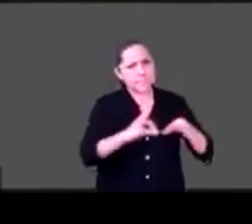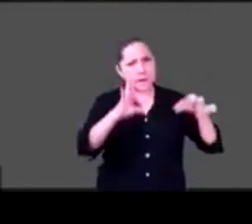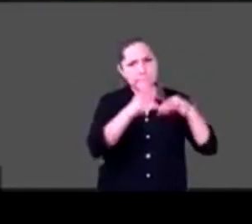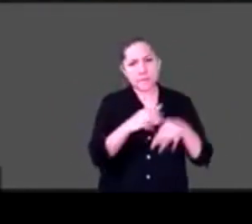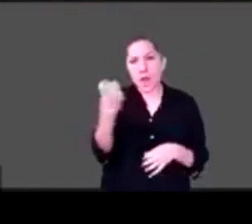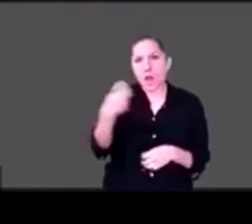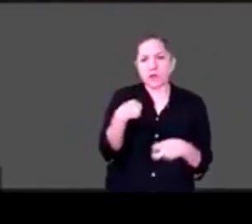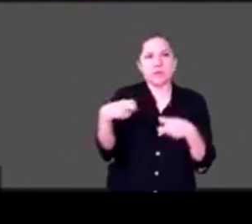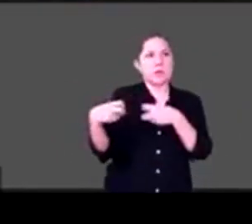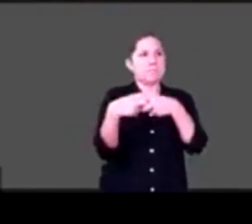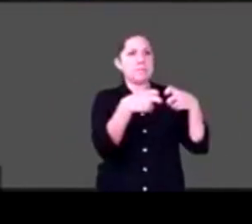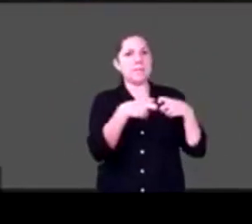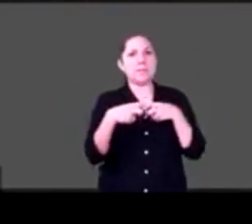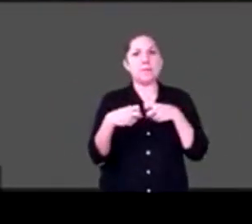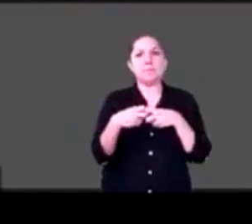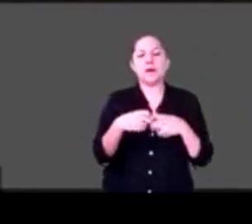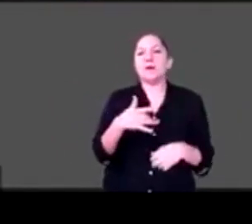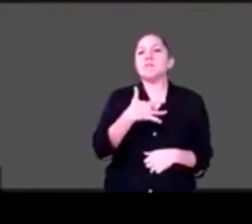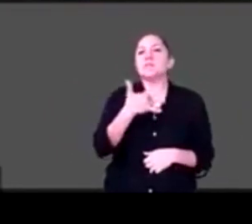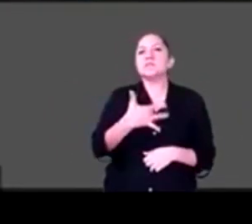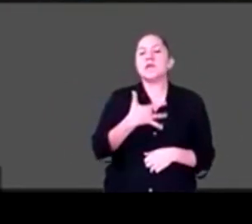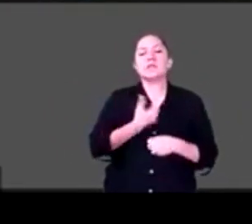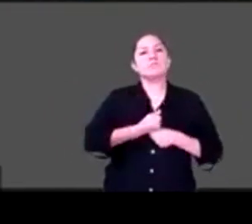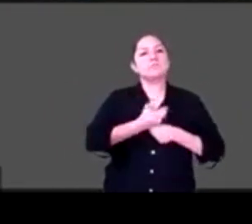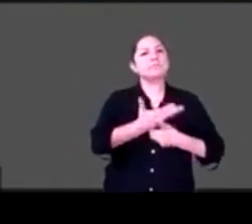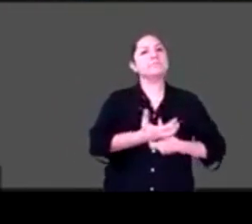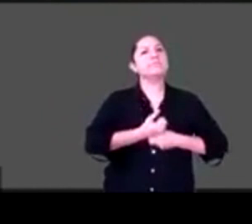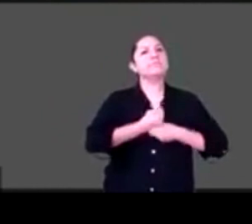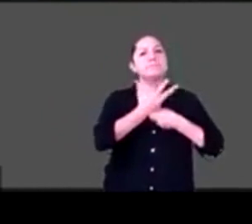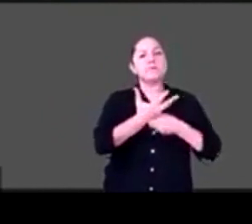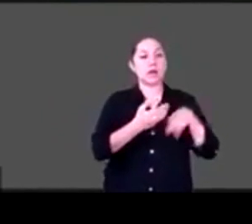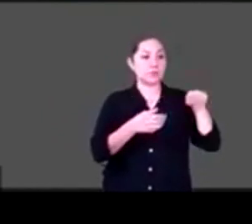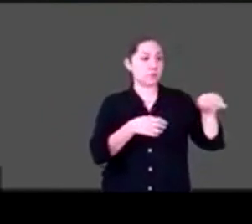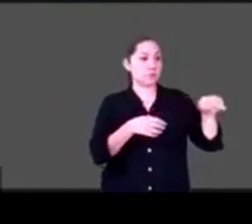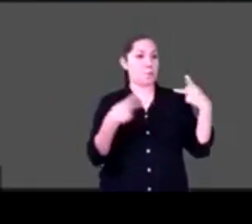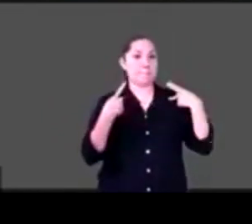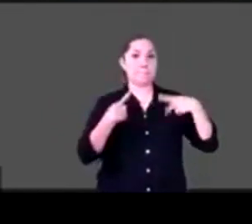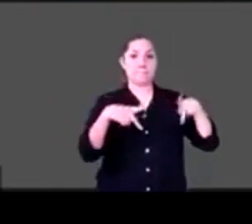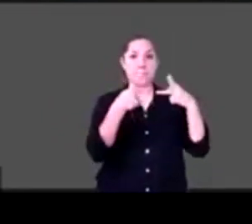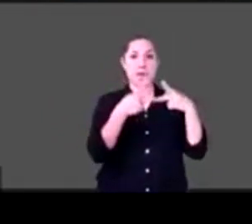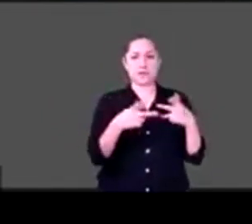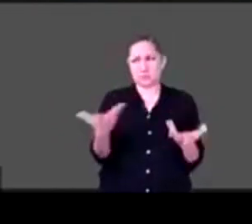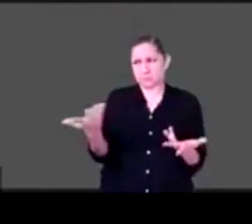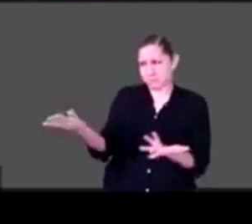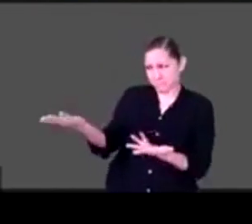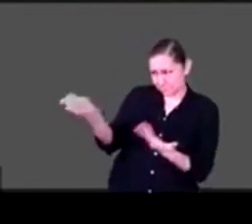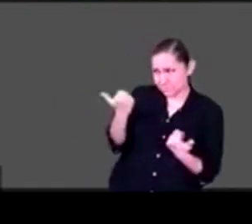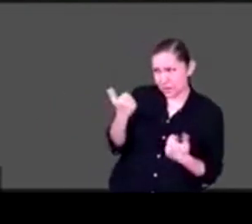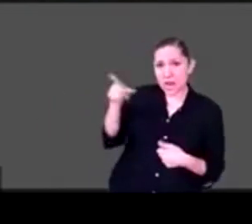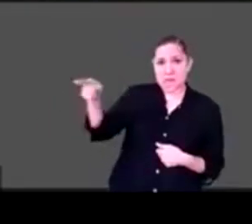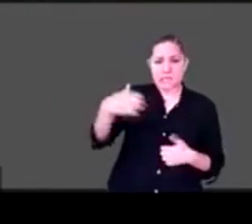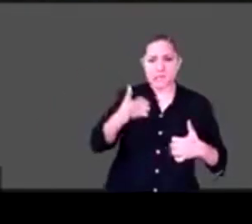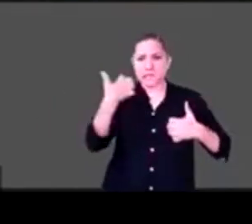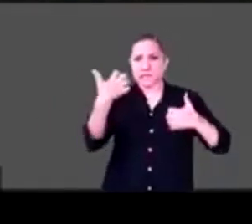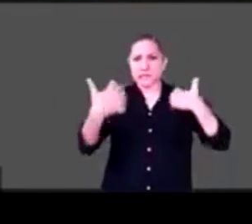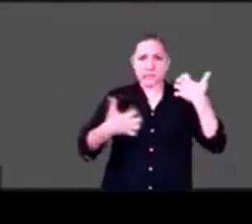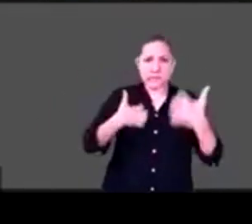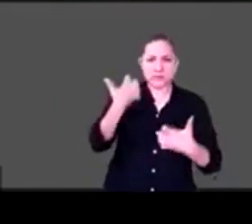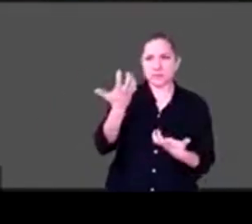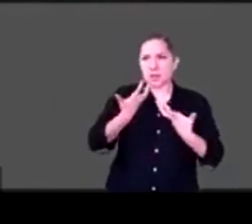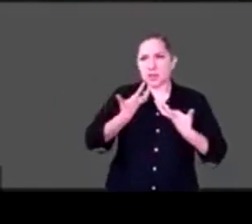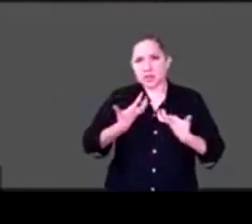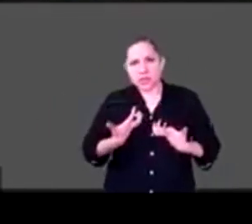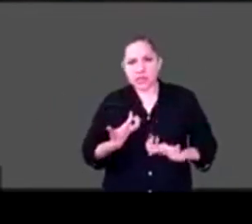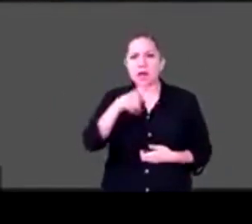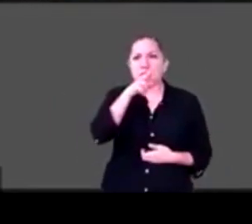entrada lo que te está diciendo alguien es se vale que estés así y creo que lo primero que